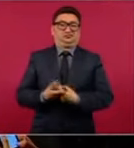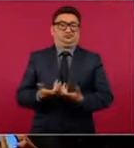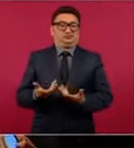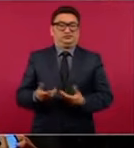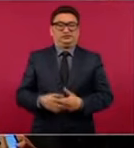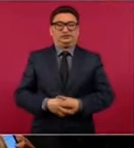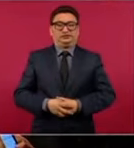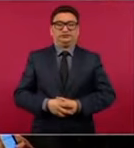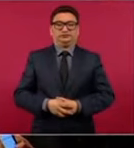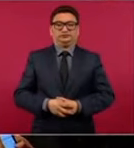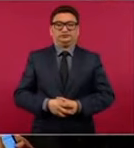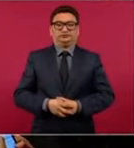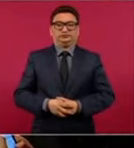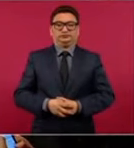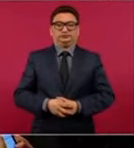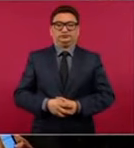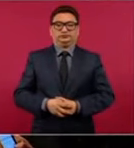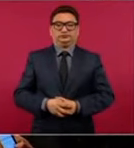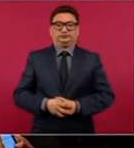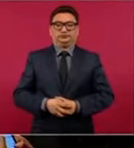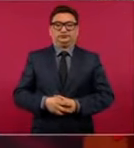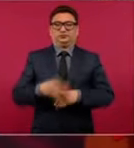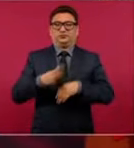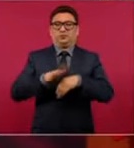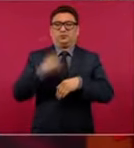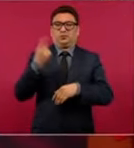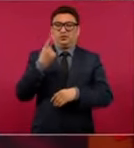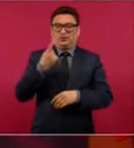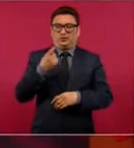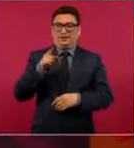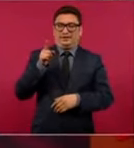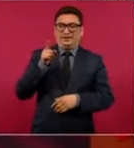porque él llega